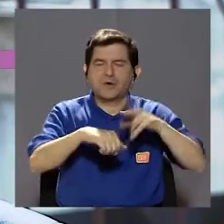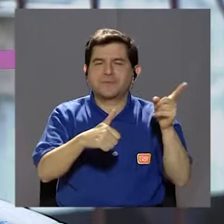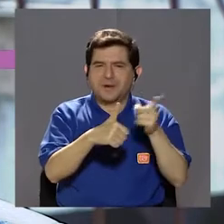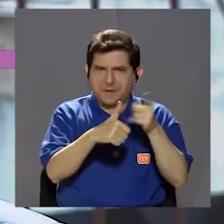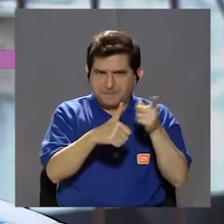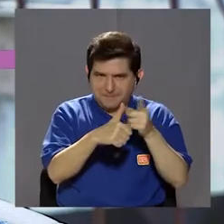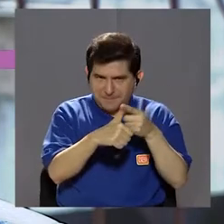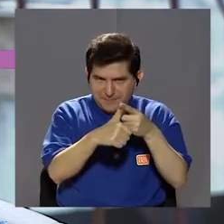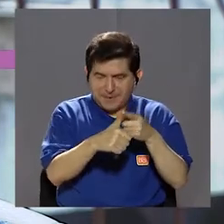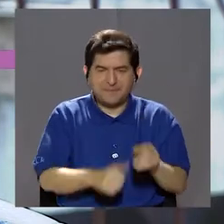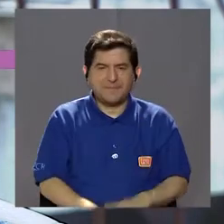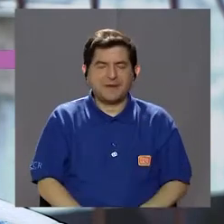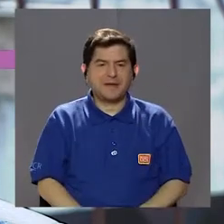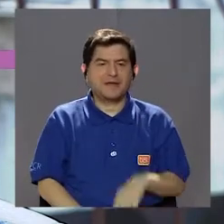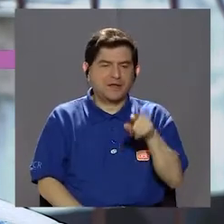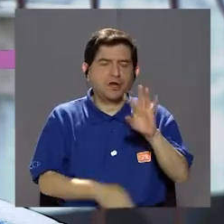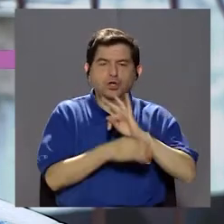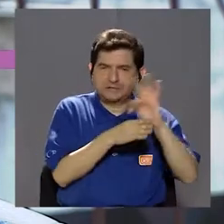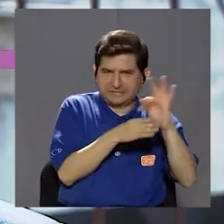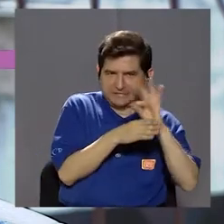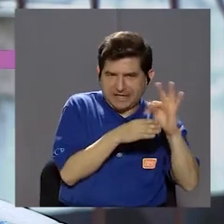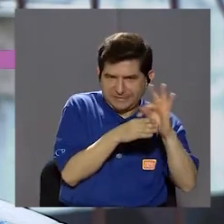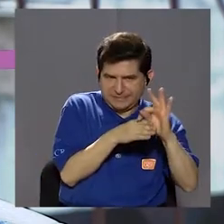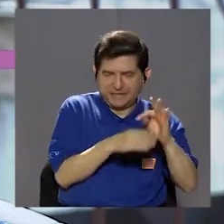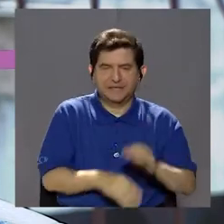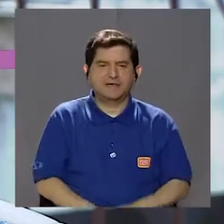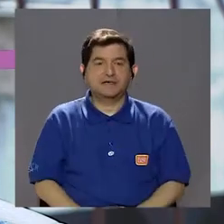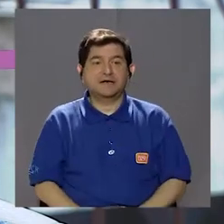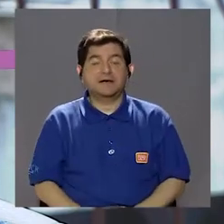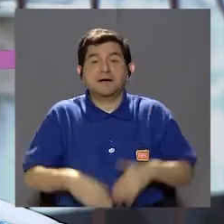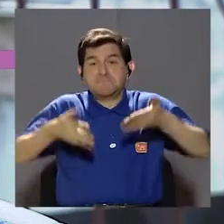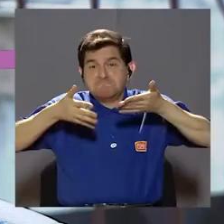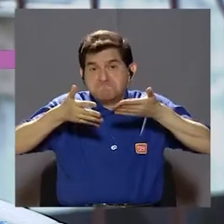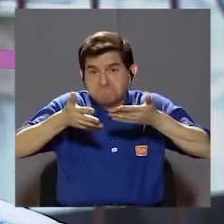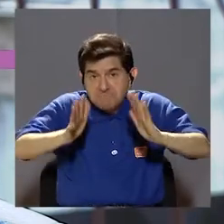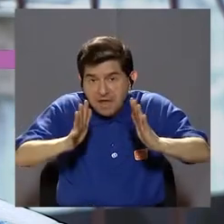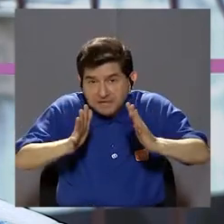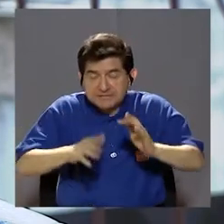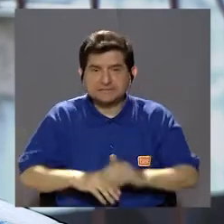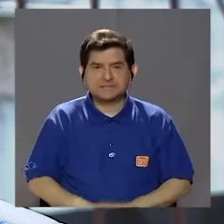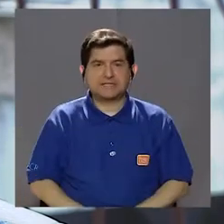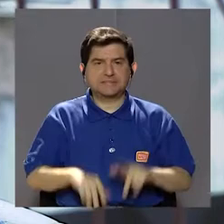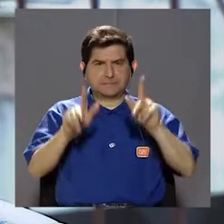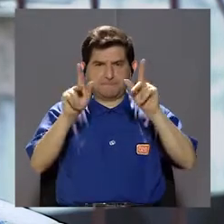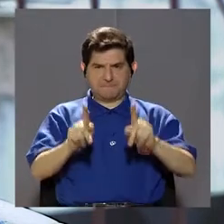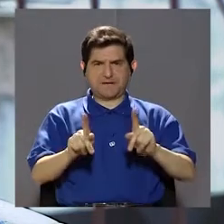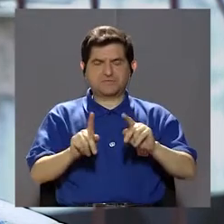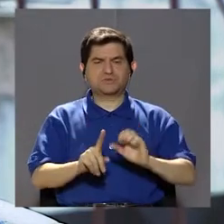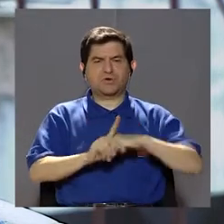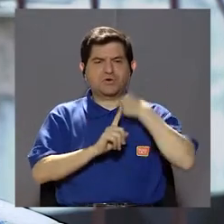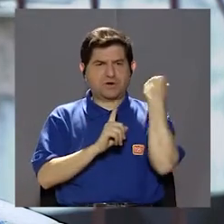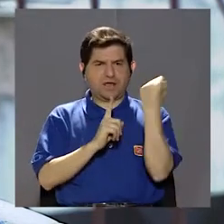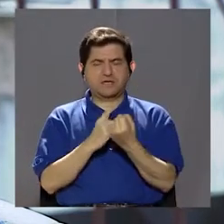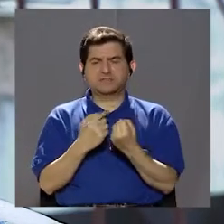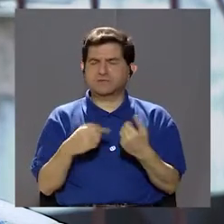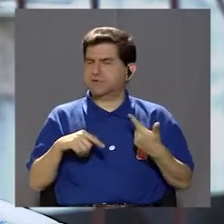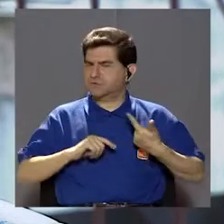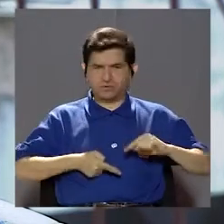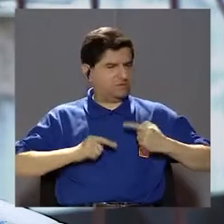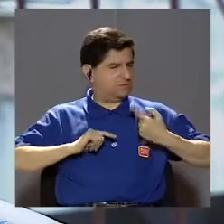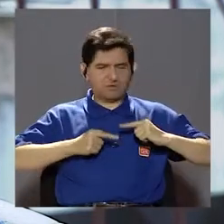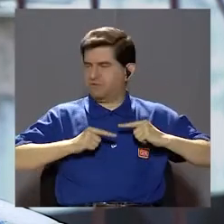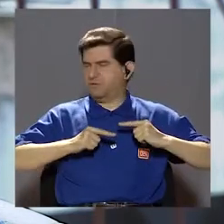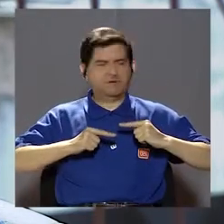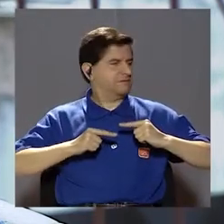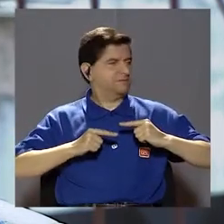Normalmente, si primero se pasa una fase de terapia, mientras logramos poner al cliente en una fase ya donde